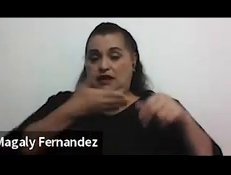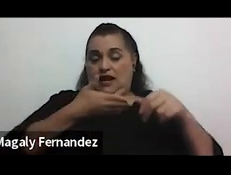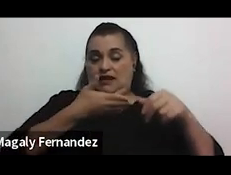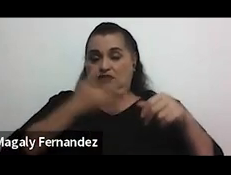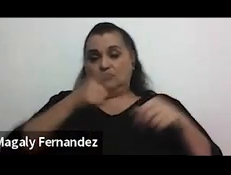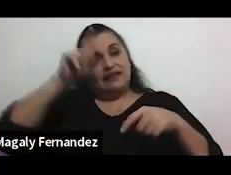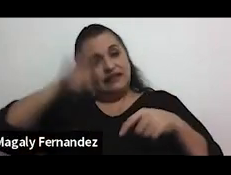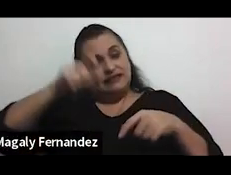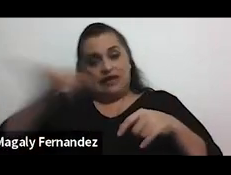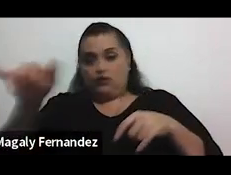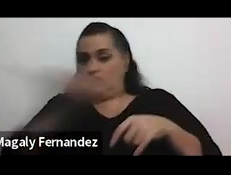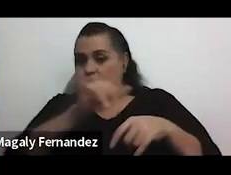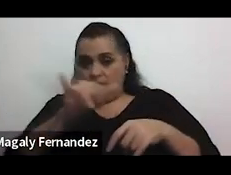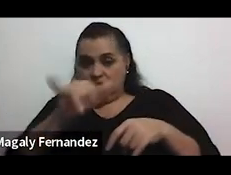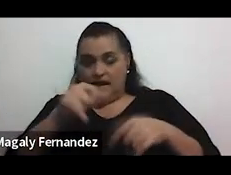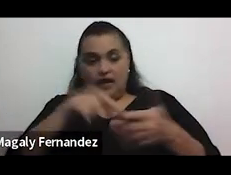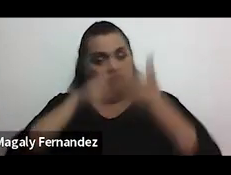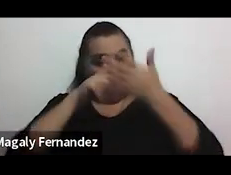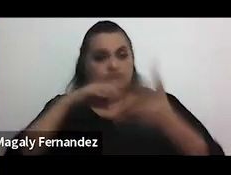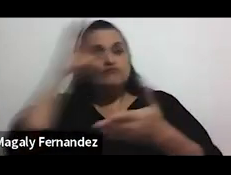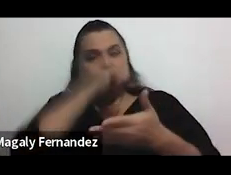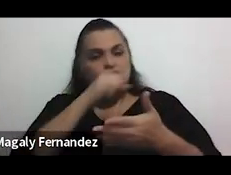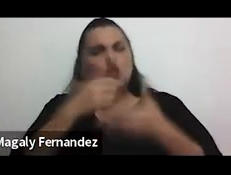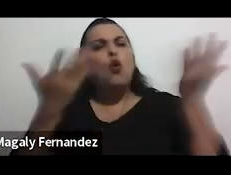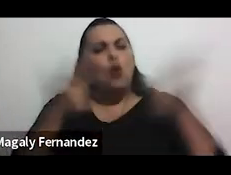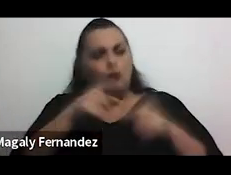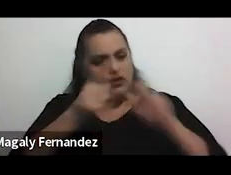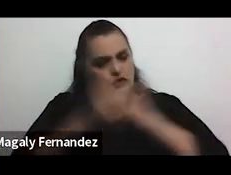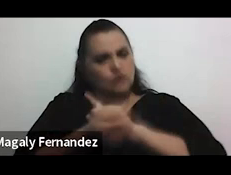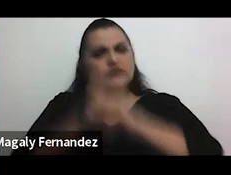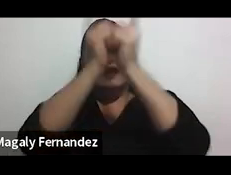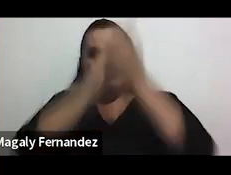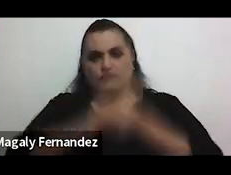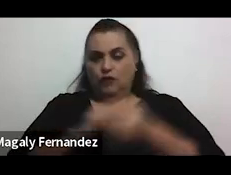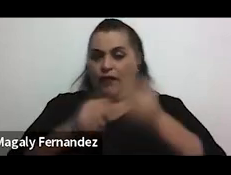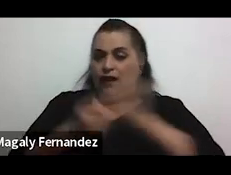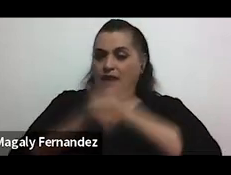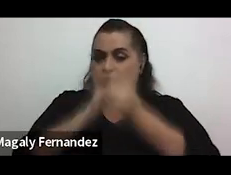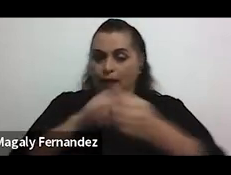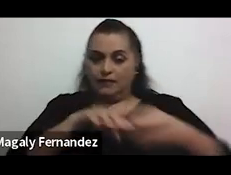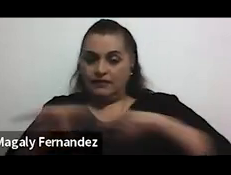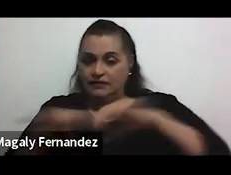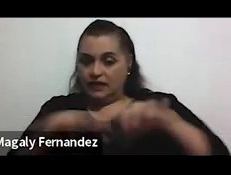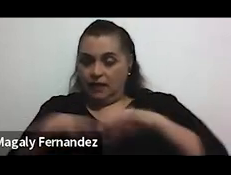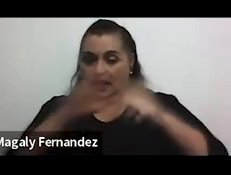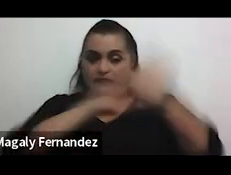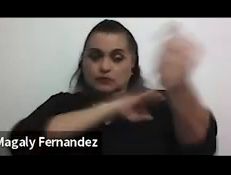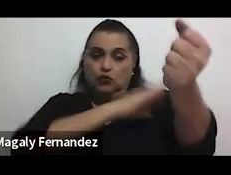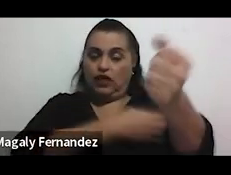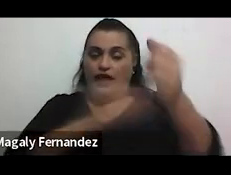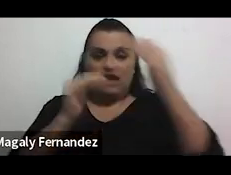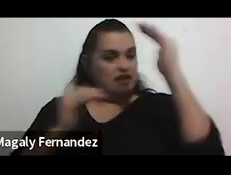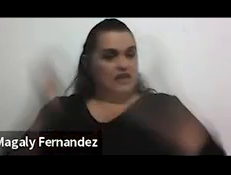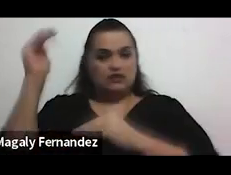también reconocer cómo eso se debe transformar para cambiar las dinámicas de poder desiguales porque el hecho de que